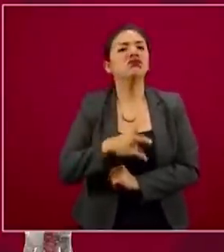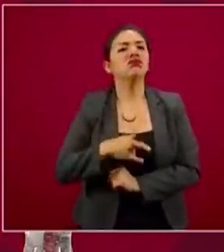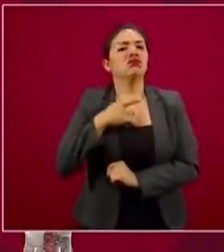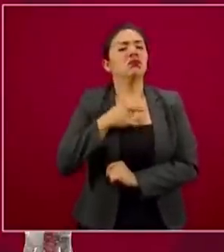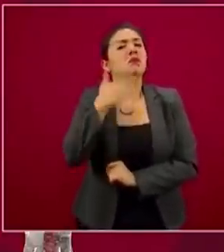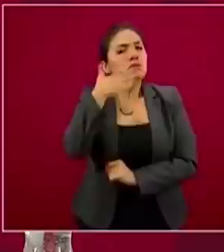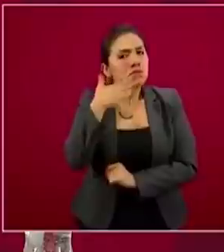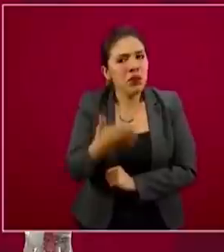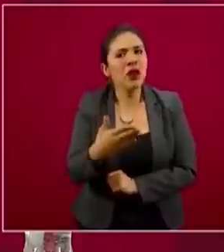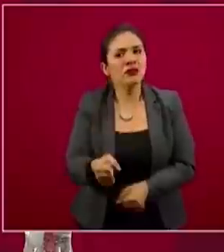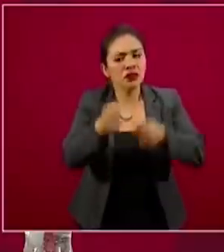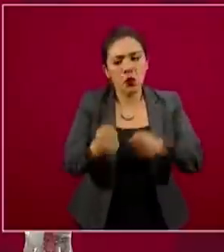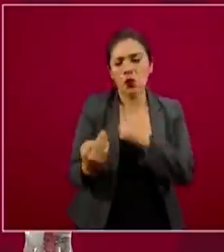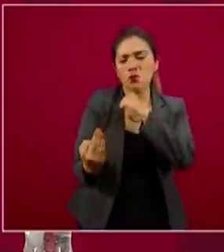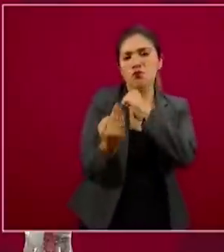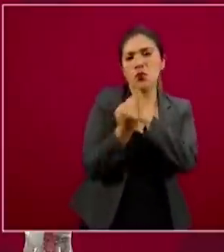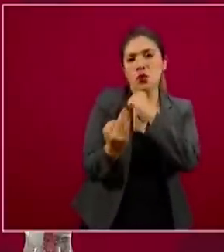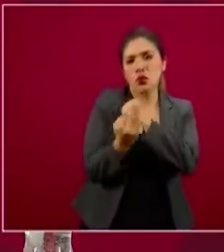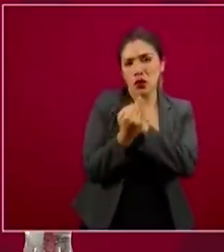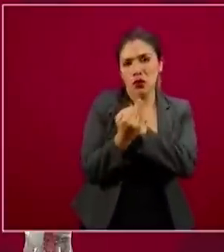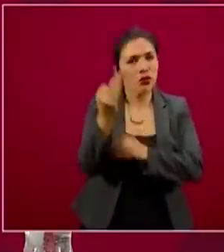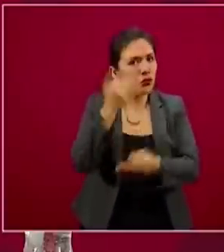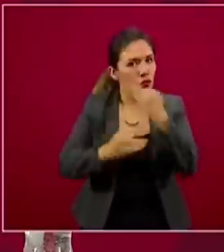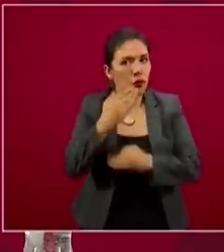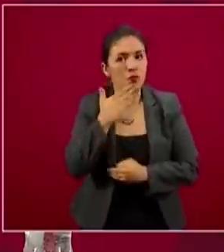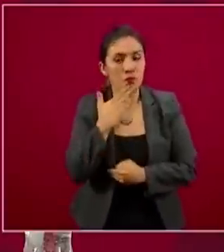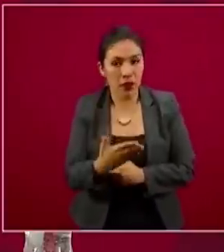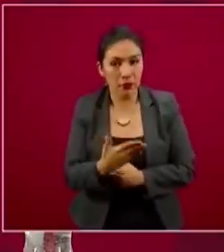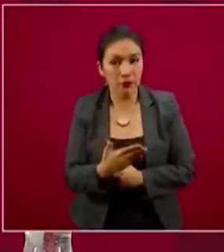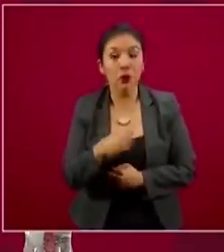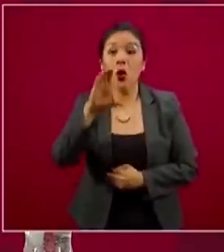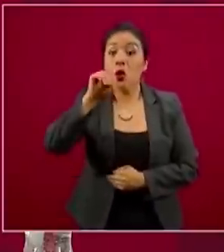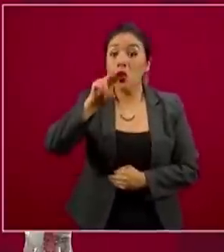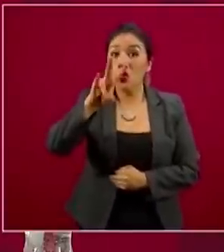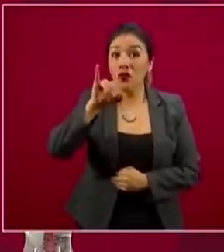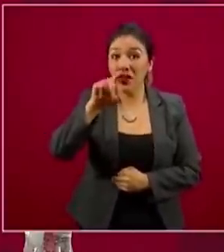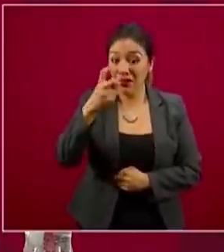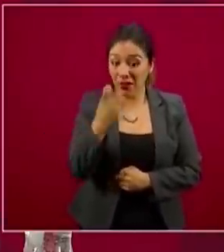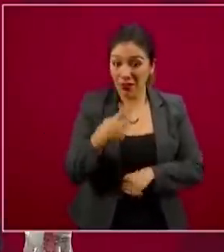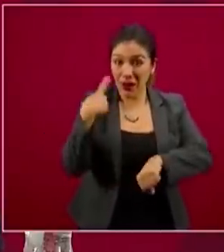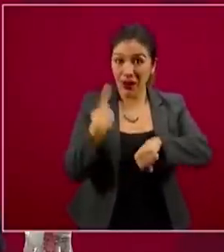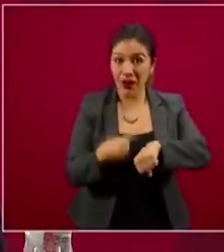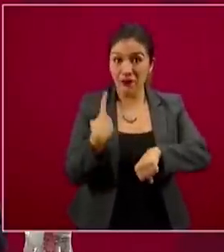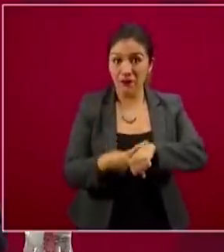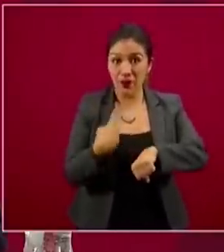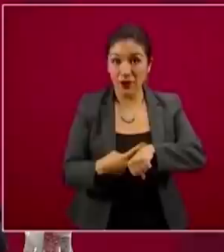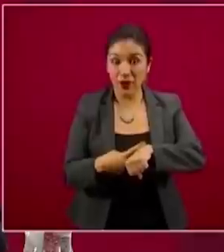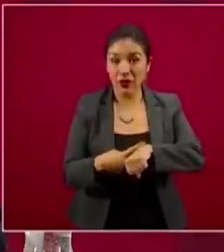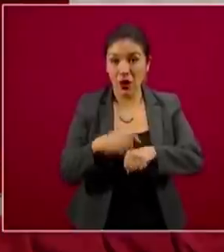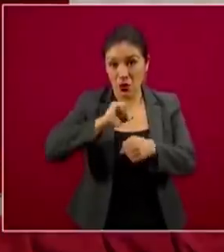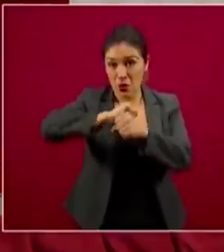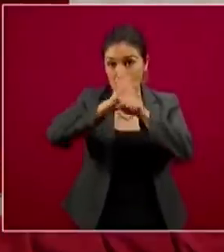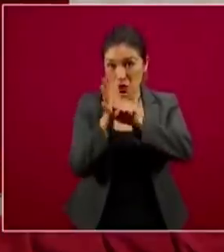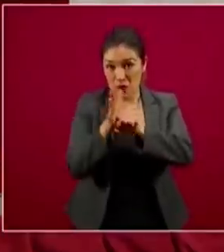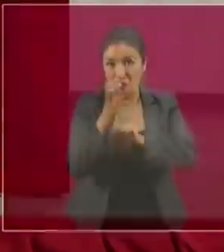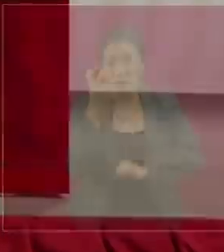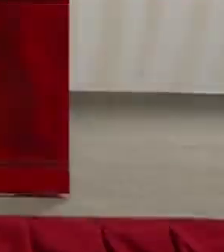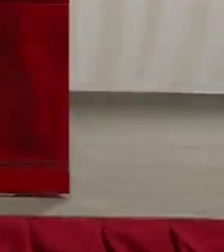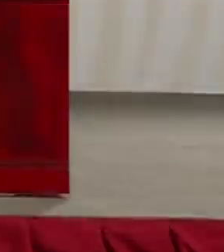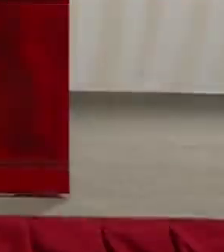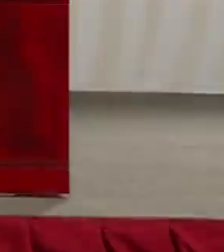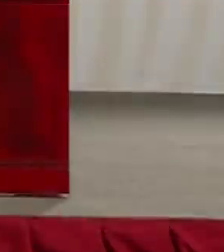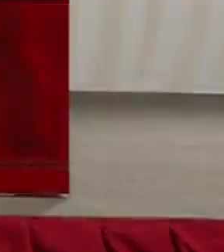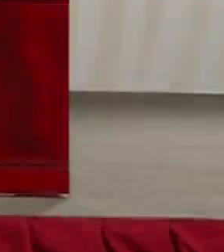y más alta protección en términos sanitarios. COVID, la enfermedad causada por el nuevo coronavirus SARS-CoV-2,